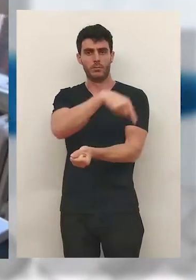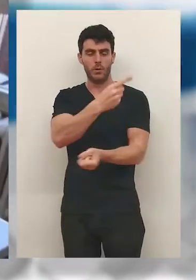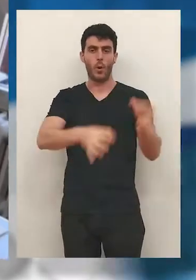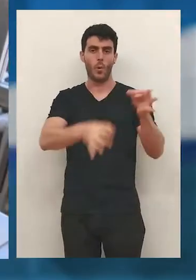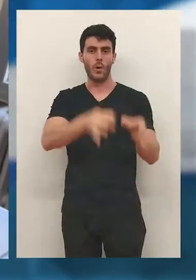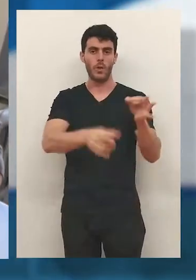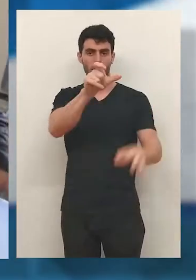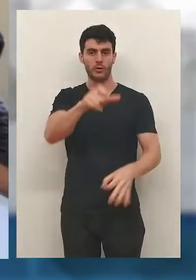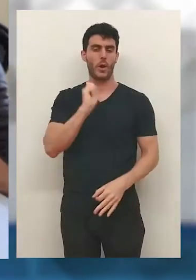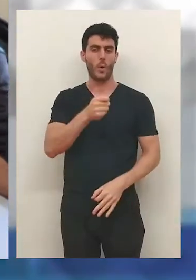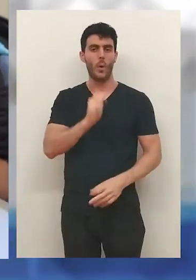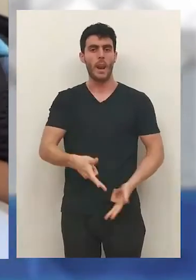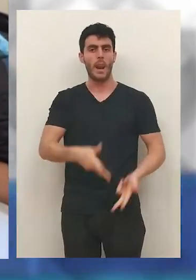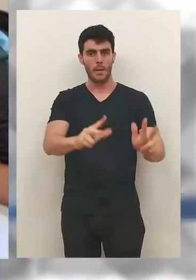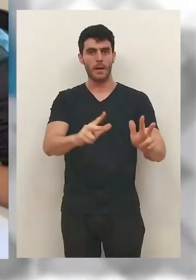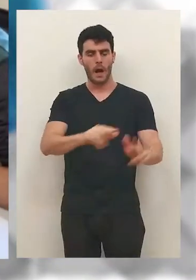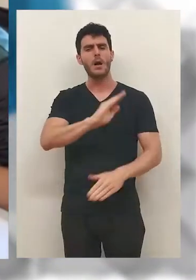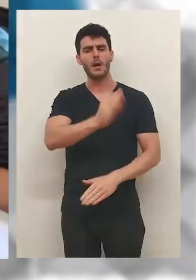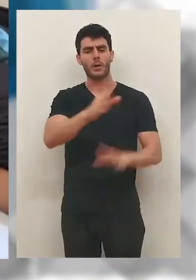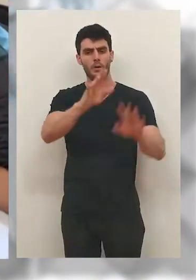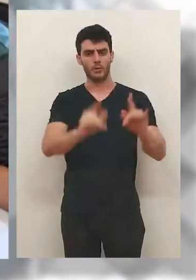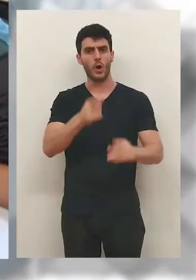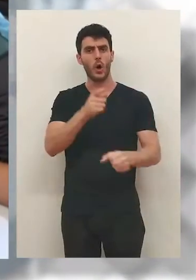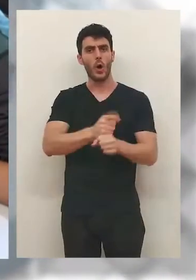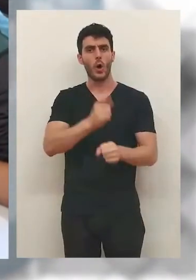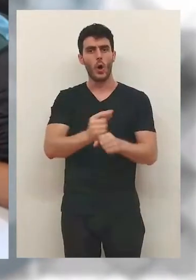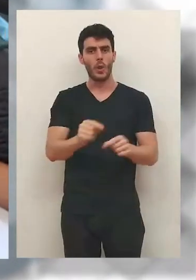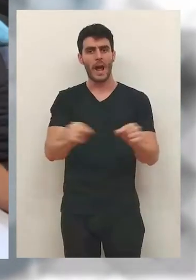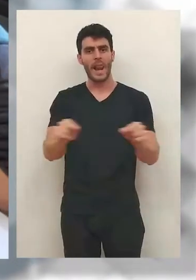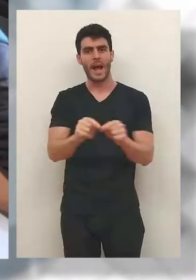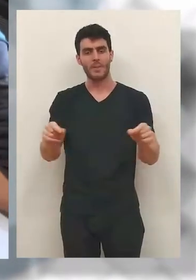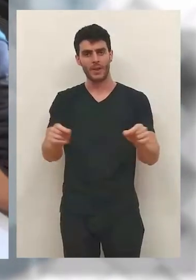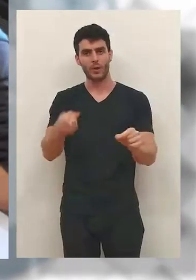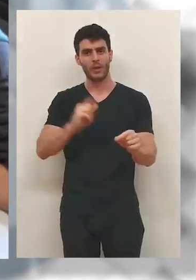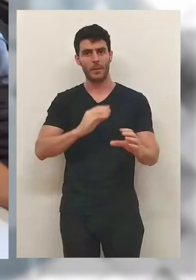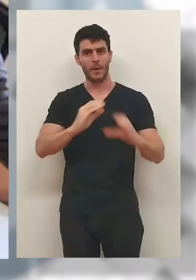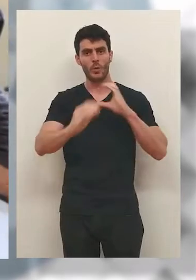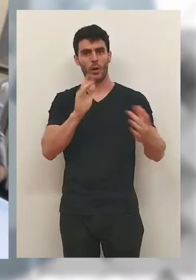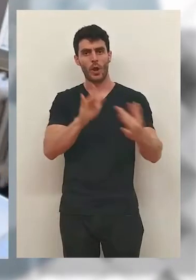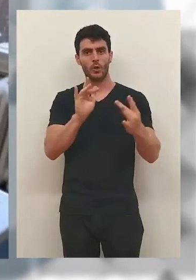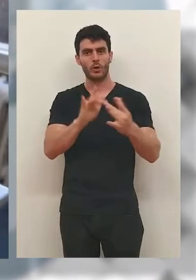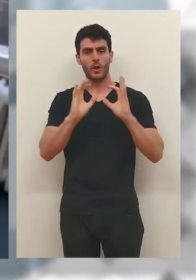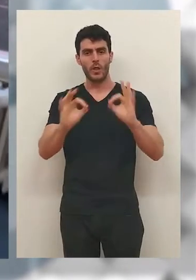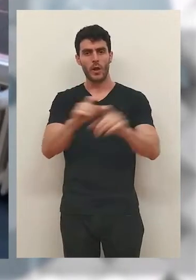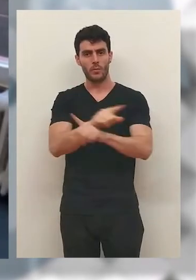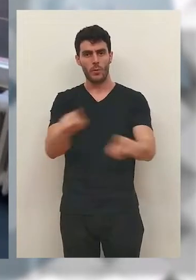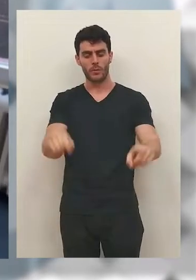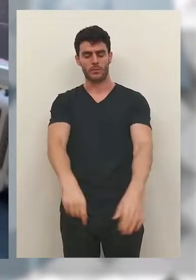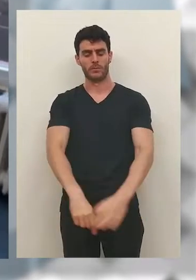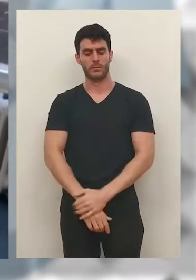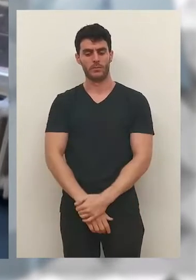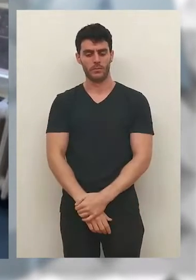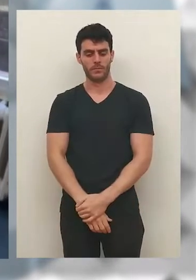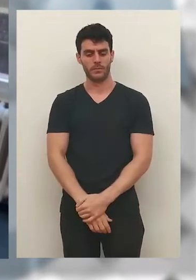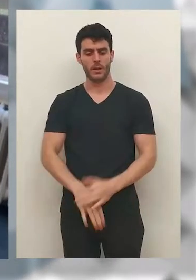Tras ser detenido y pasar a disposición judicial, el juez ha decretado su libertad con cargos con orden de alejamiento de la joven y la prohibición de comunicarse